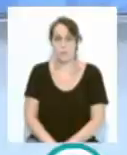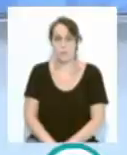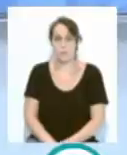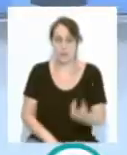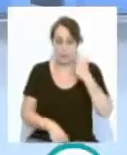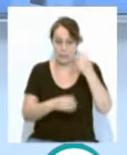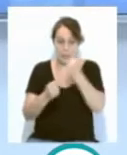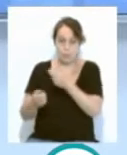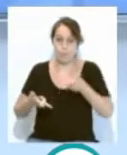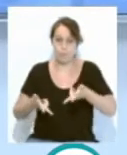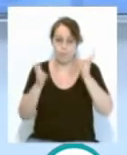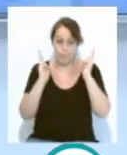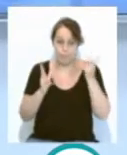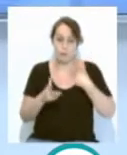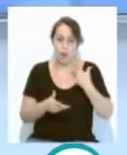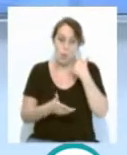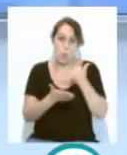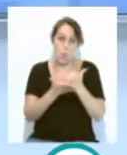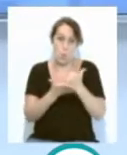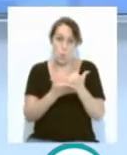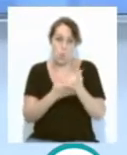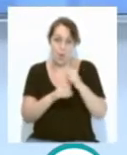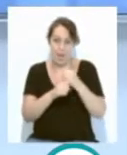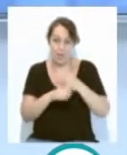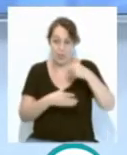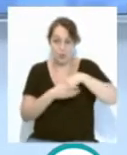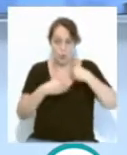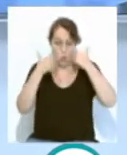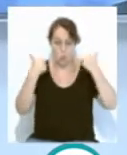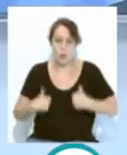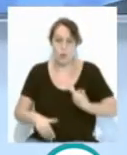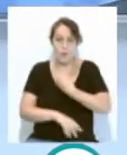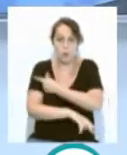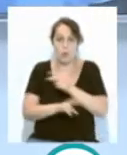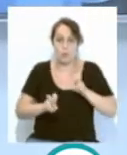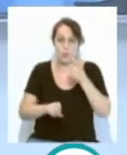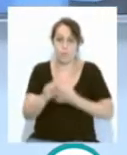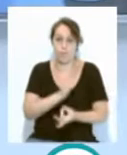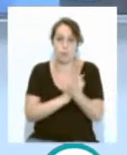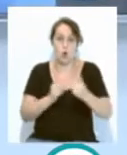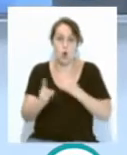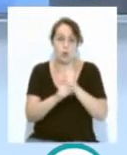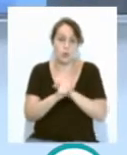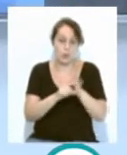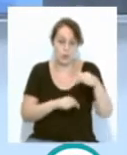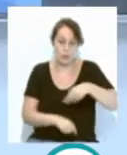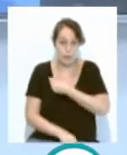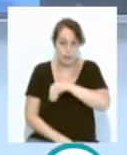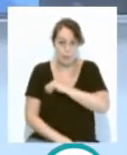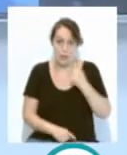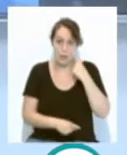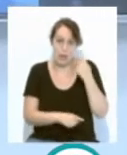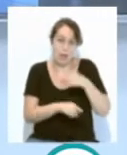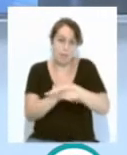Sanidad ha autorizado el primer ensayo clínico en humanos de una nueva vacuna contra la COVID-19 en España. El Ministerio de Sanidad,